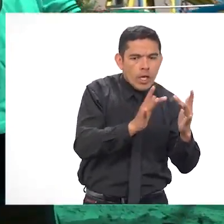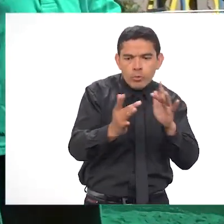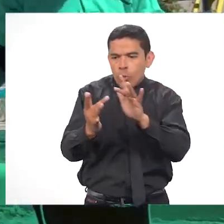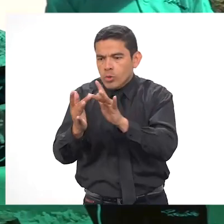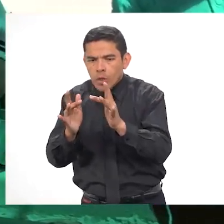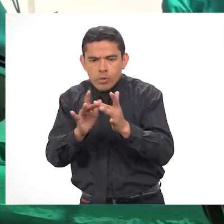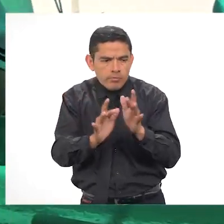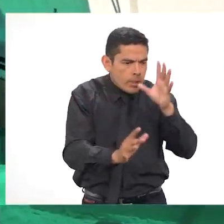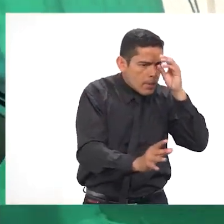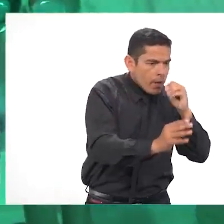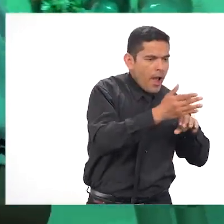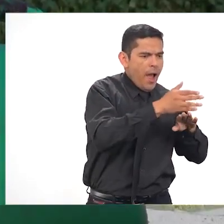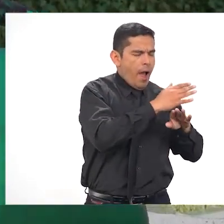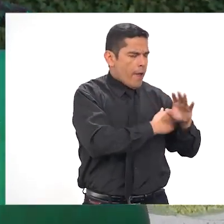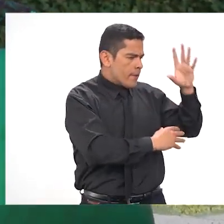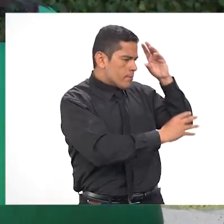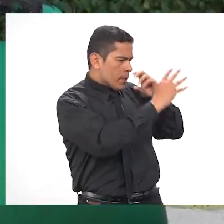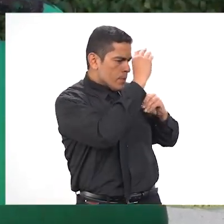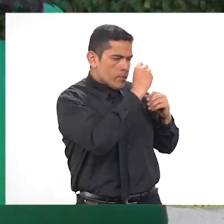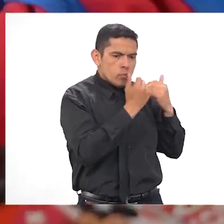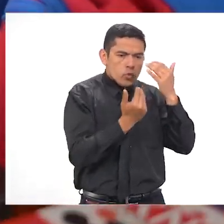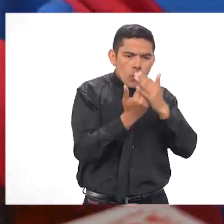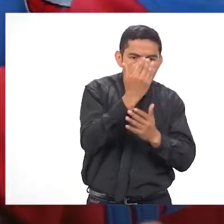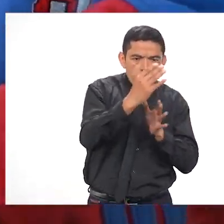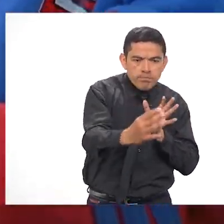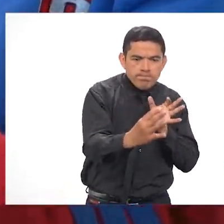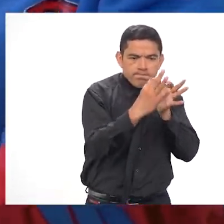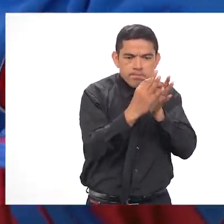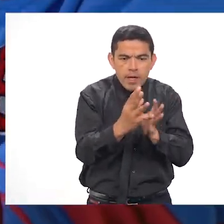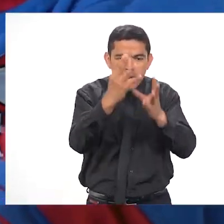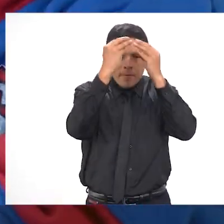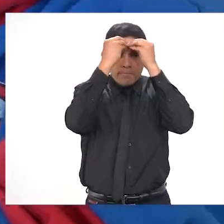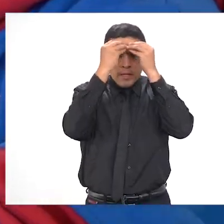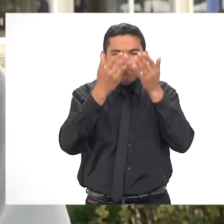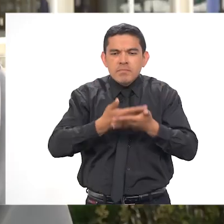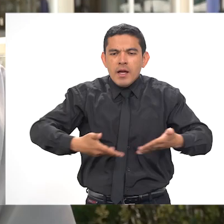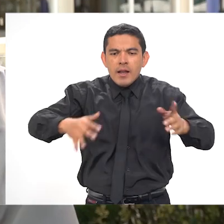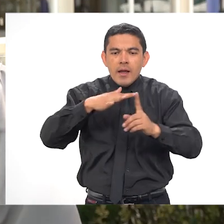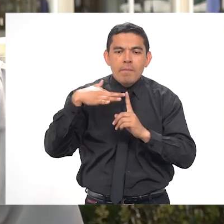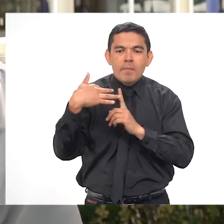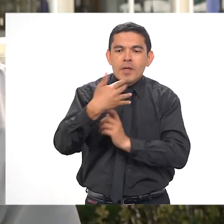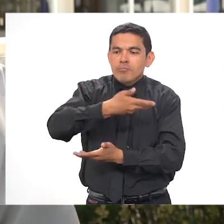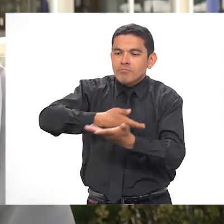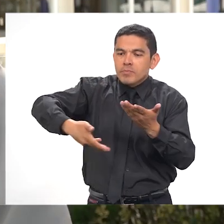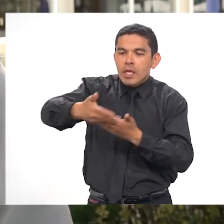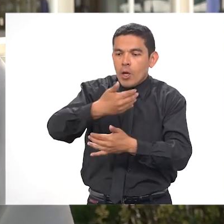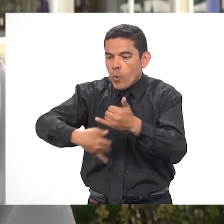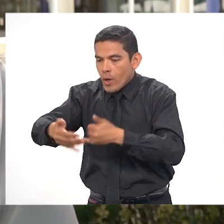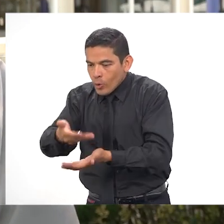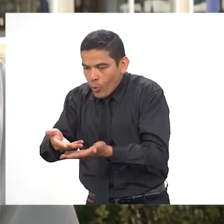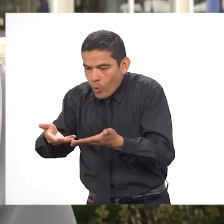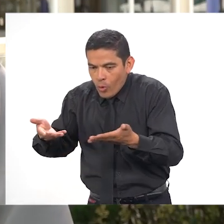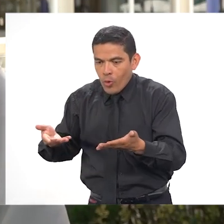aquellos aprendizajes previos y aquellos aprendizajes nuevos. ¿Qué le genera este ambiente? Espacios en donde los